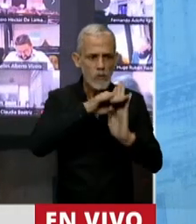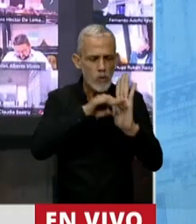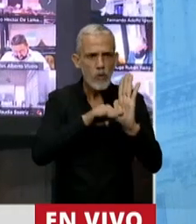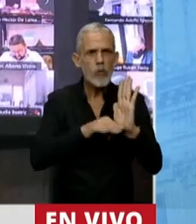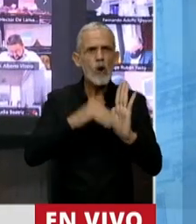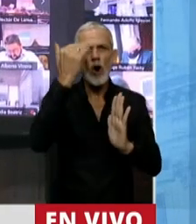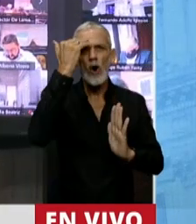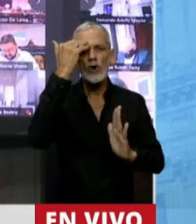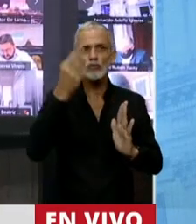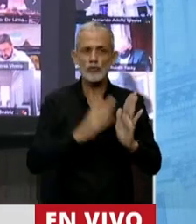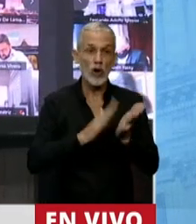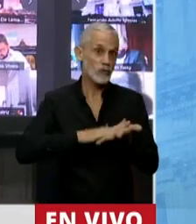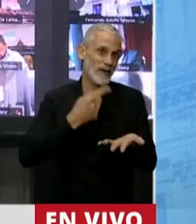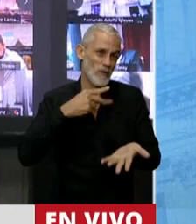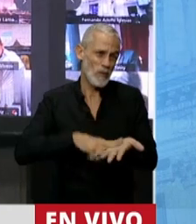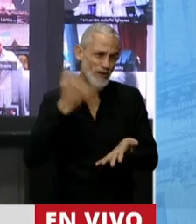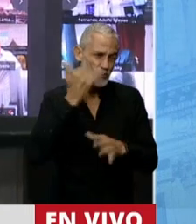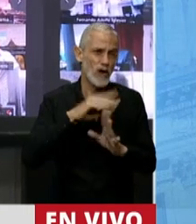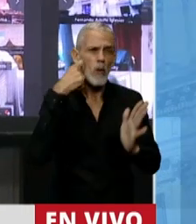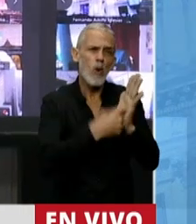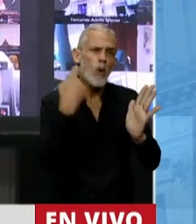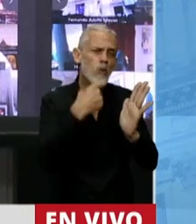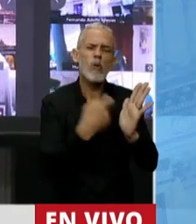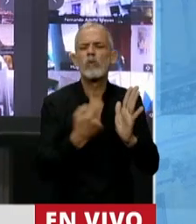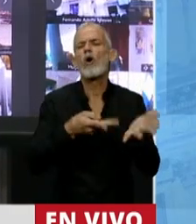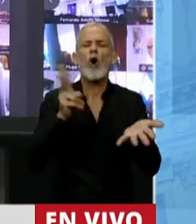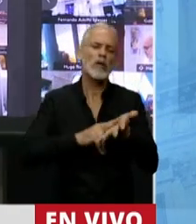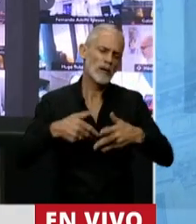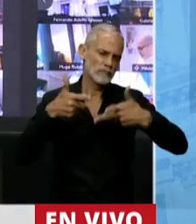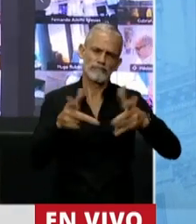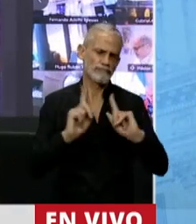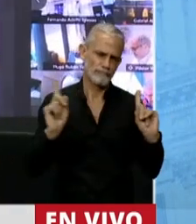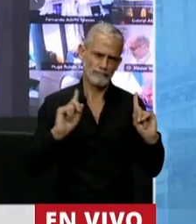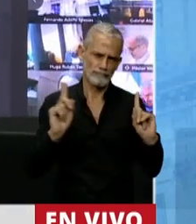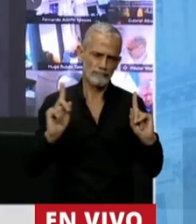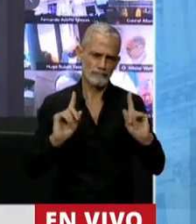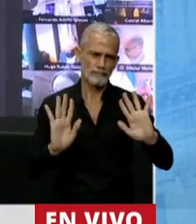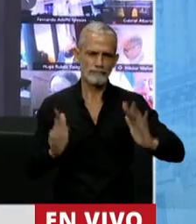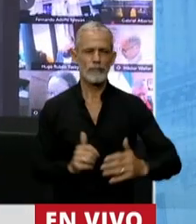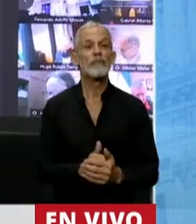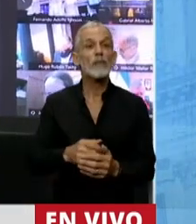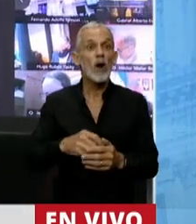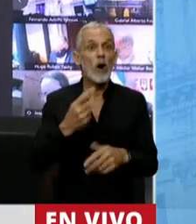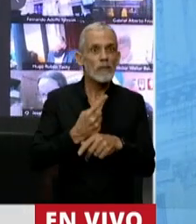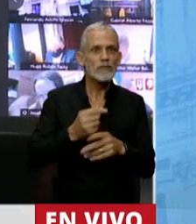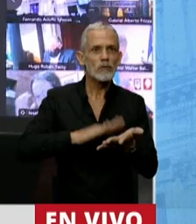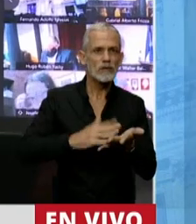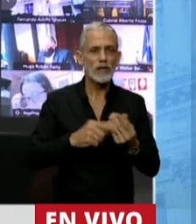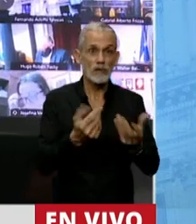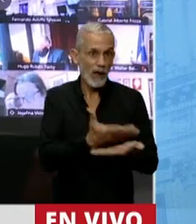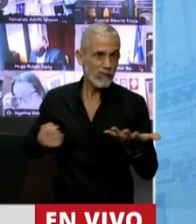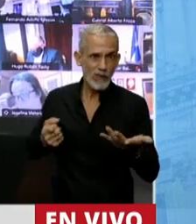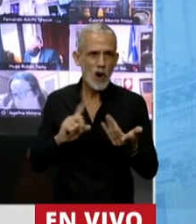constitucionales en materia de tributos que estaban vulnerados. No los vamos a volver a ahondar, pero el principio de la no